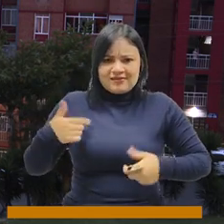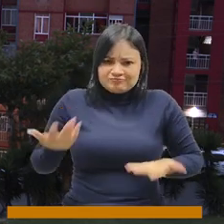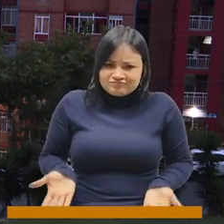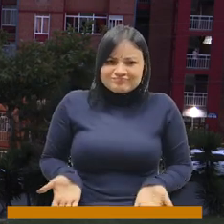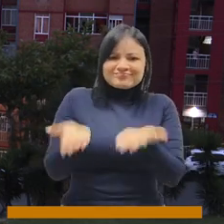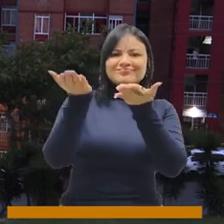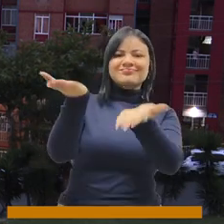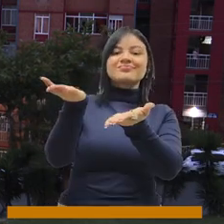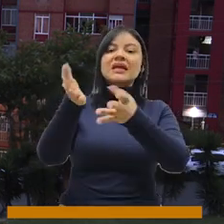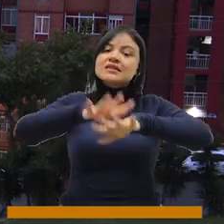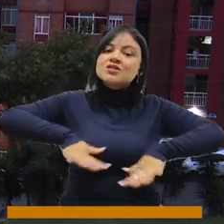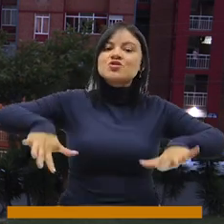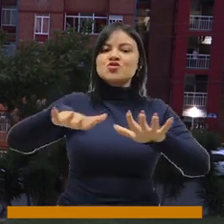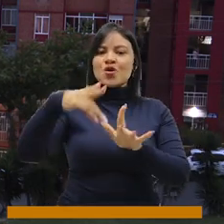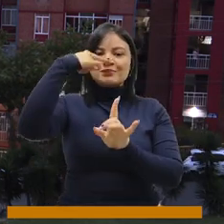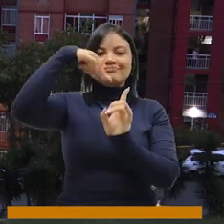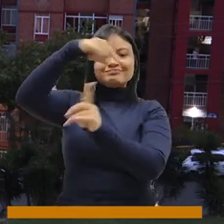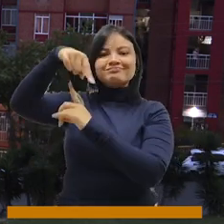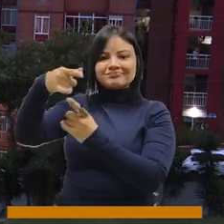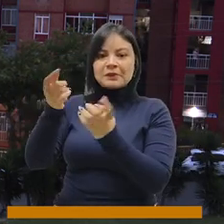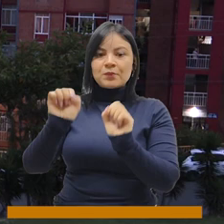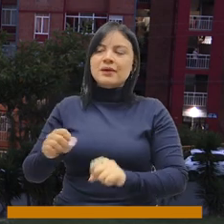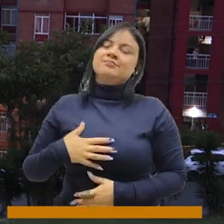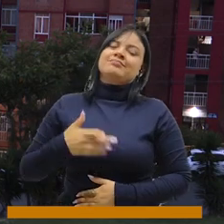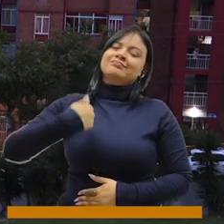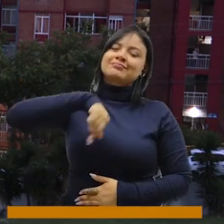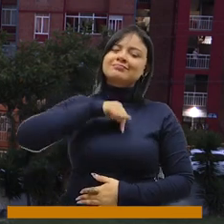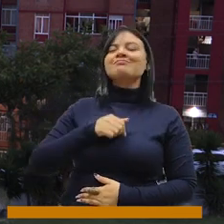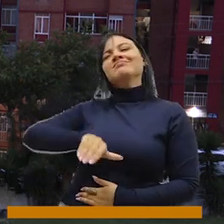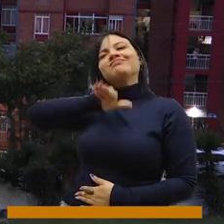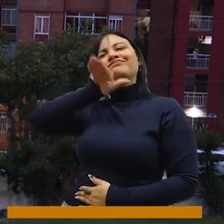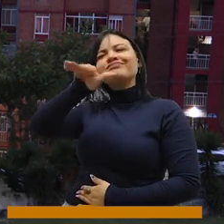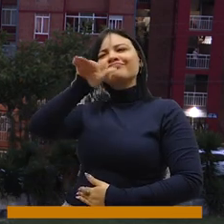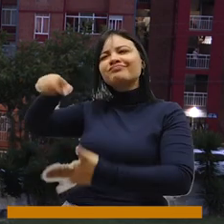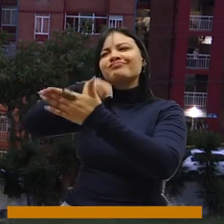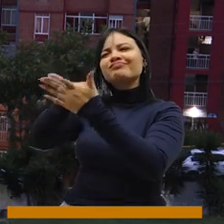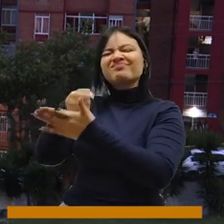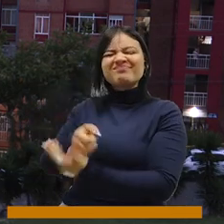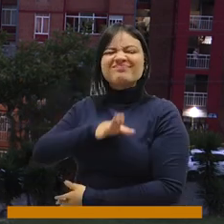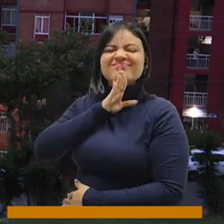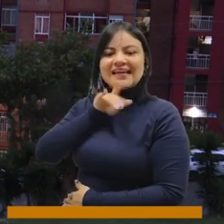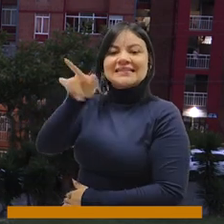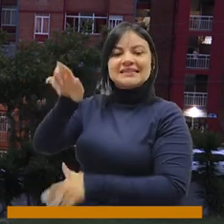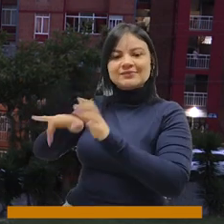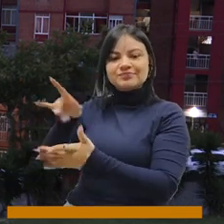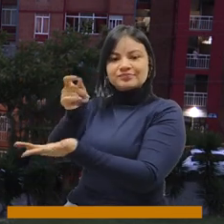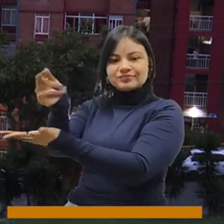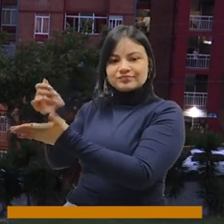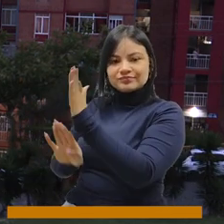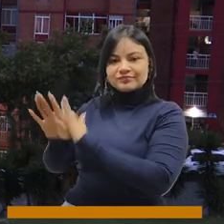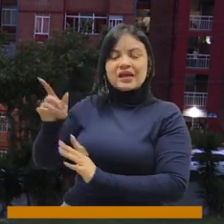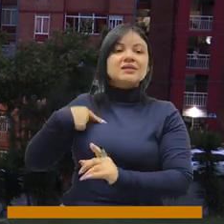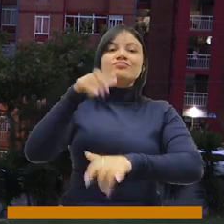hoy para que sea incluido como una de esas zonas? Por eso es que acudimos e insistimos a la Secretaría de Desarrollo Económico,